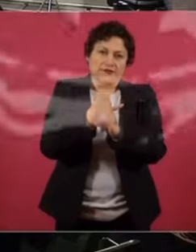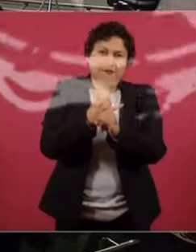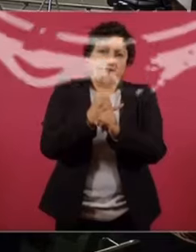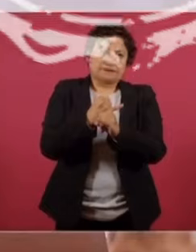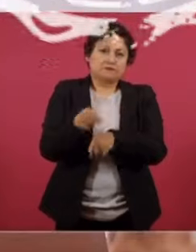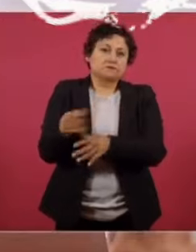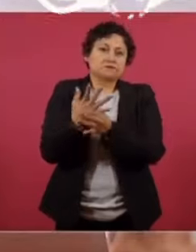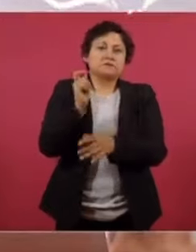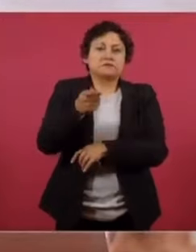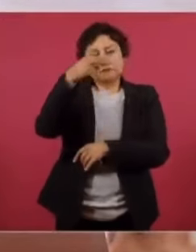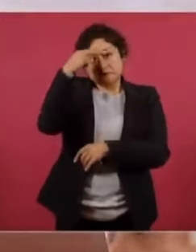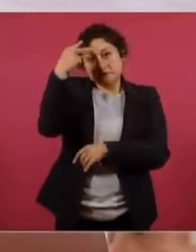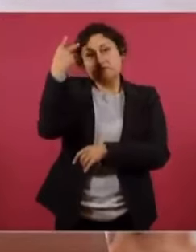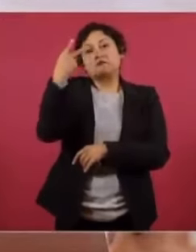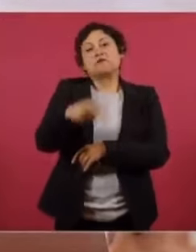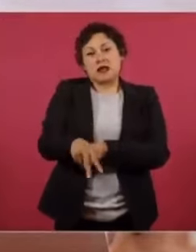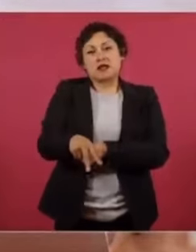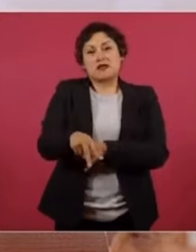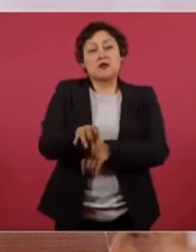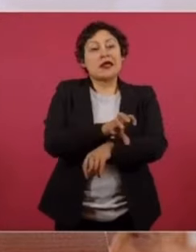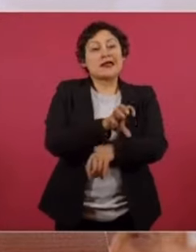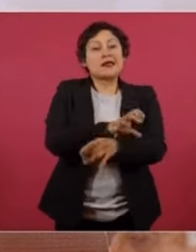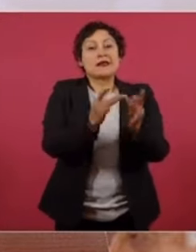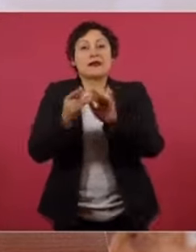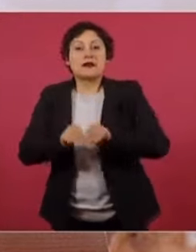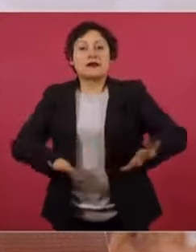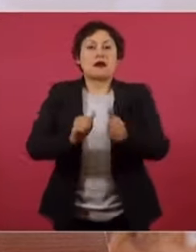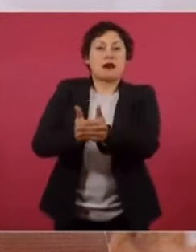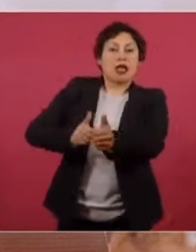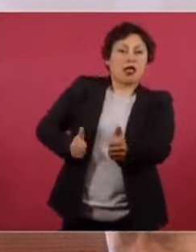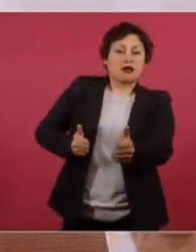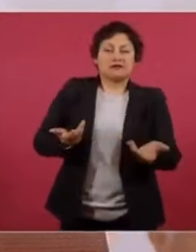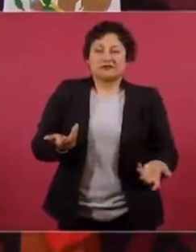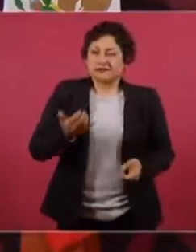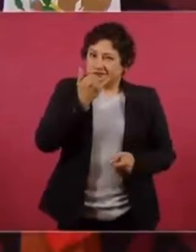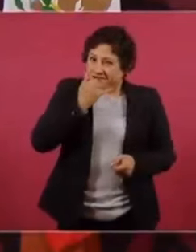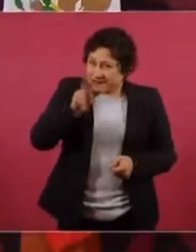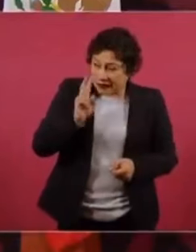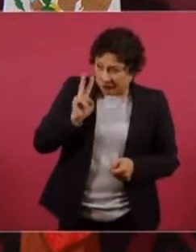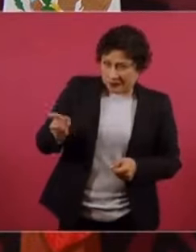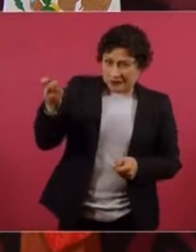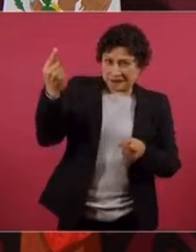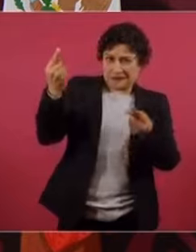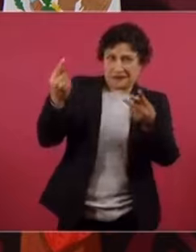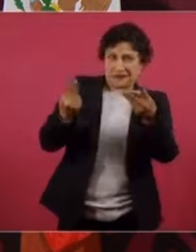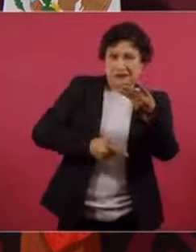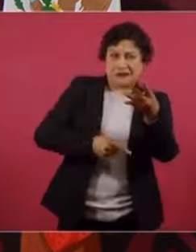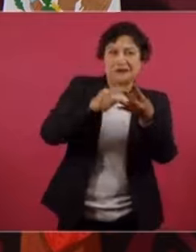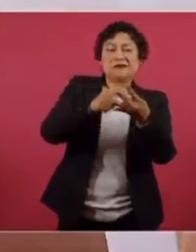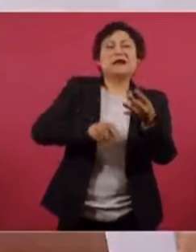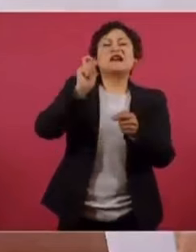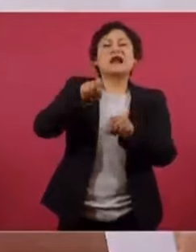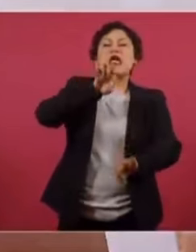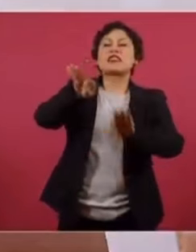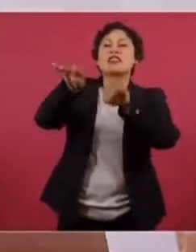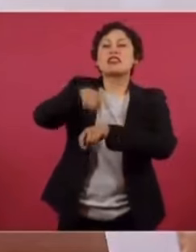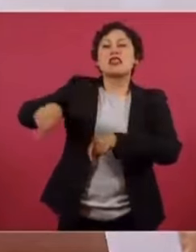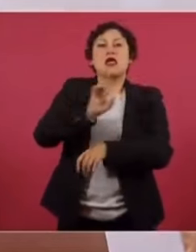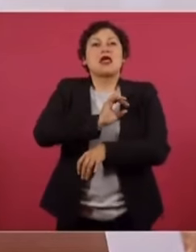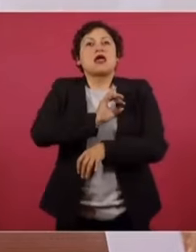México está rezagado en transición energética, pero todo esto tiene un propósito, la privatización